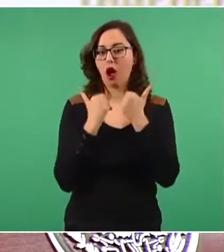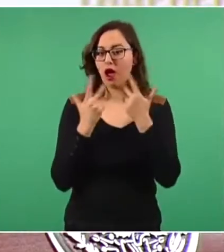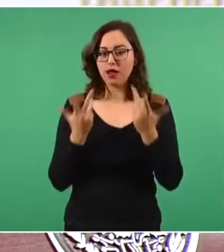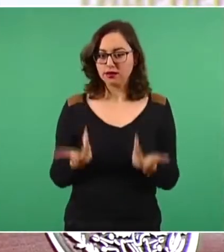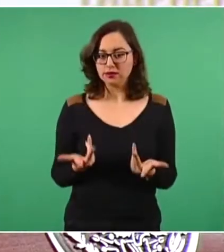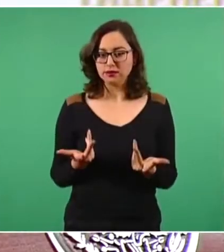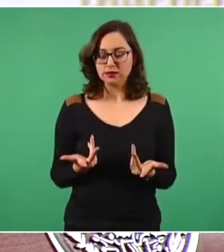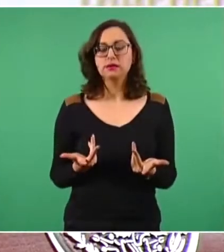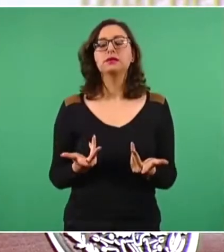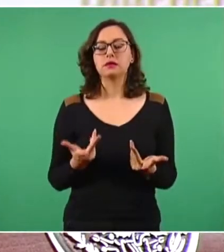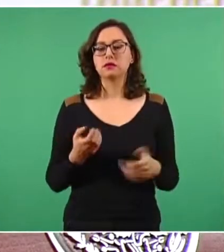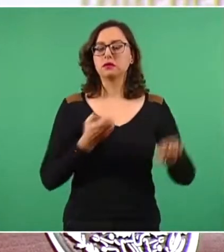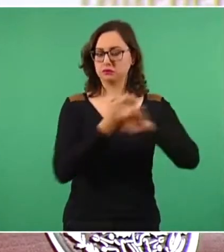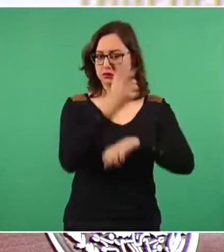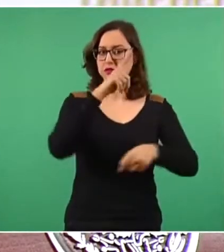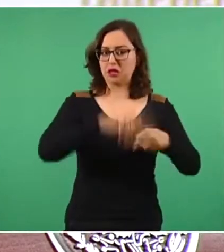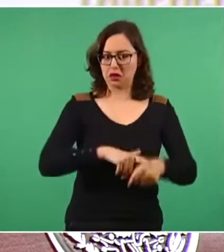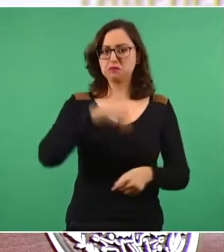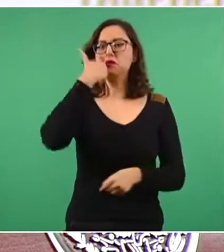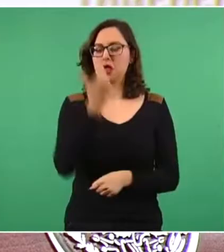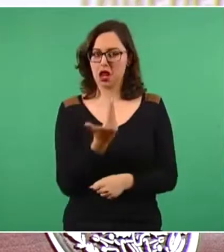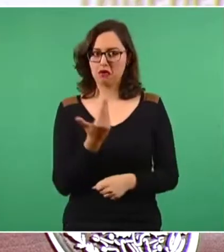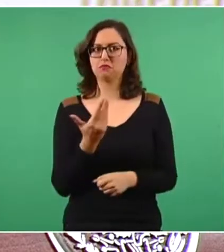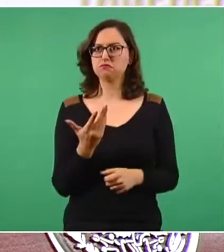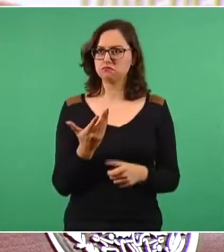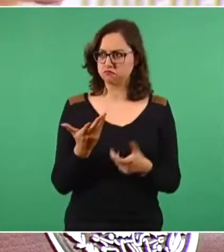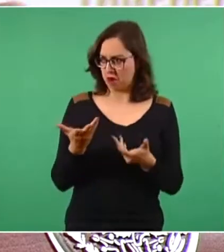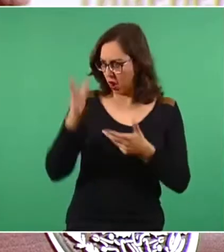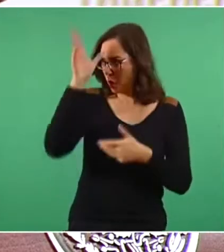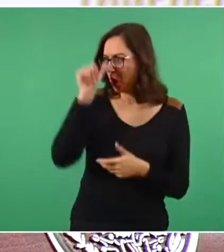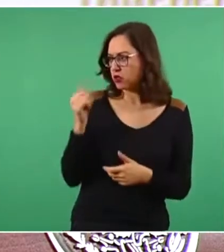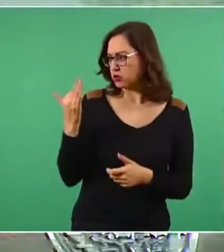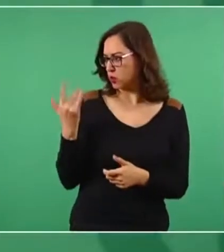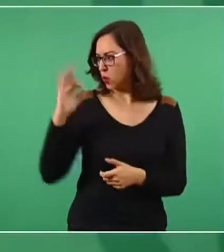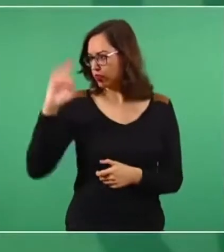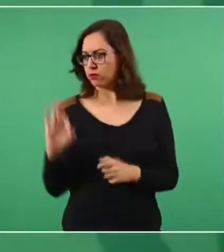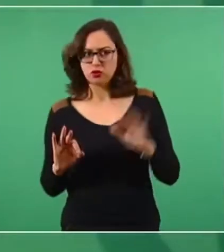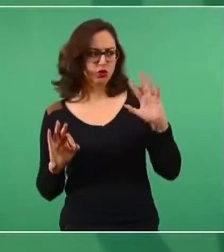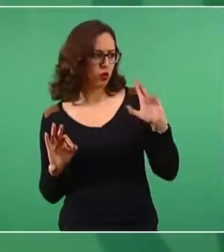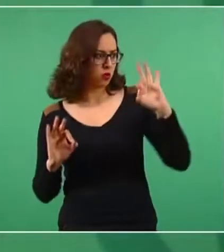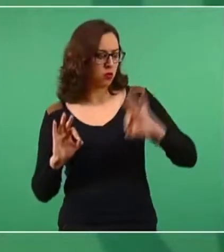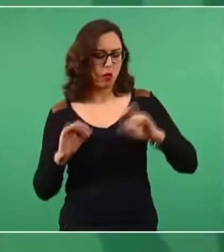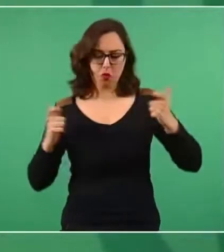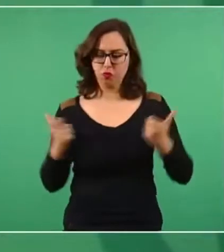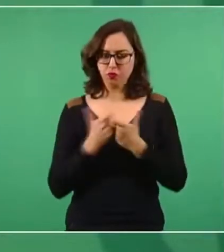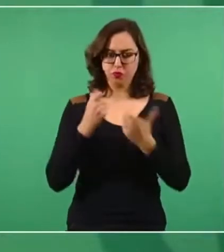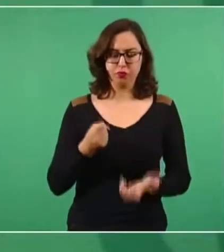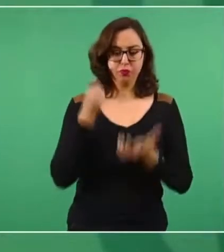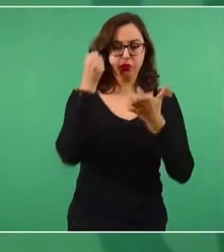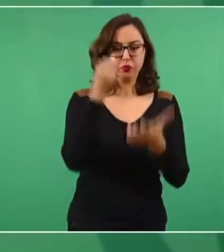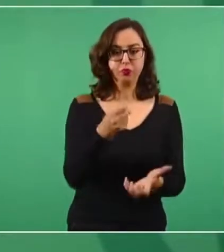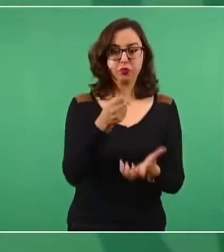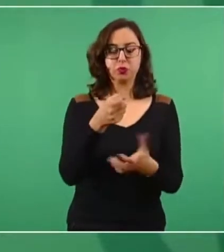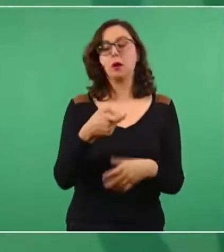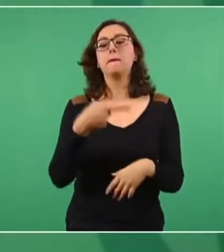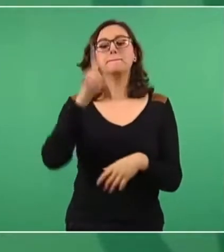el restante 50 por ciento para tener a todos los adultos mayores